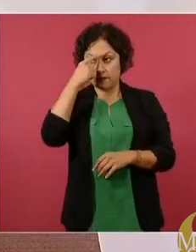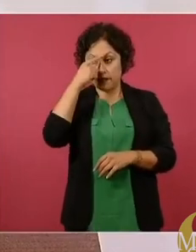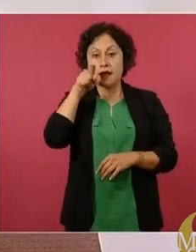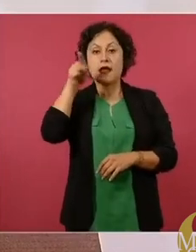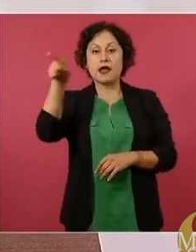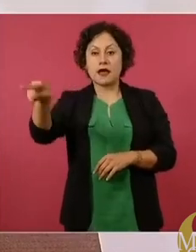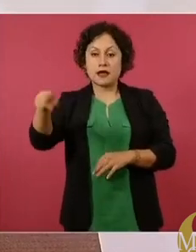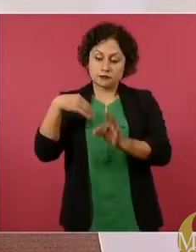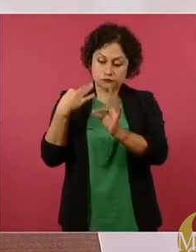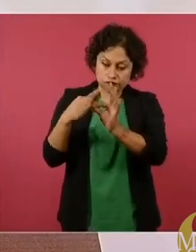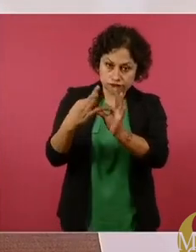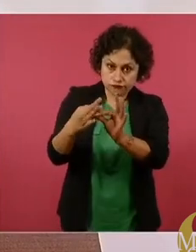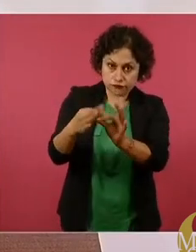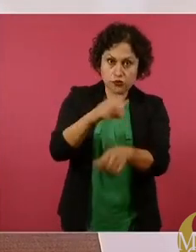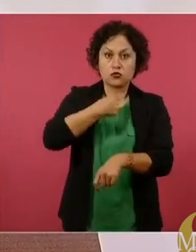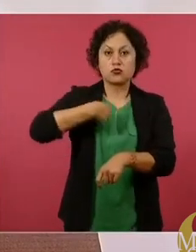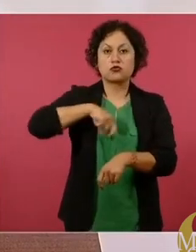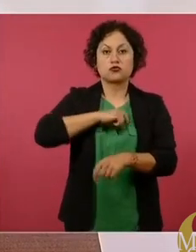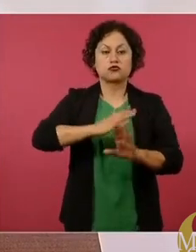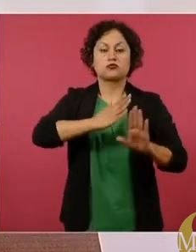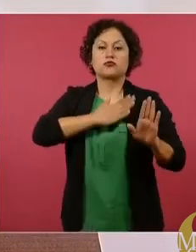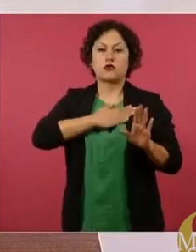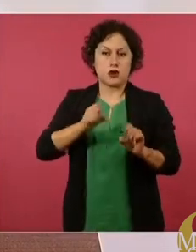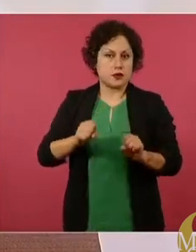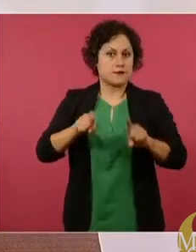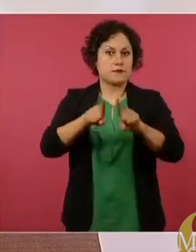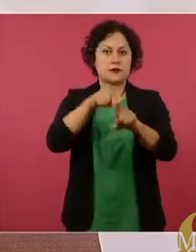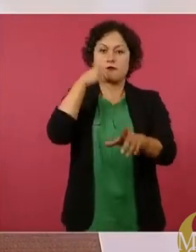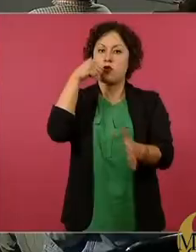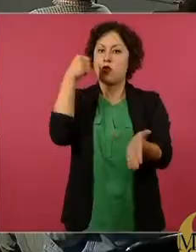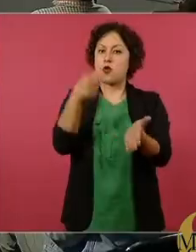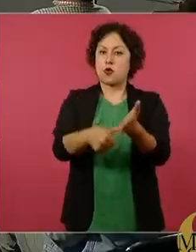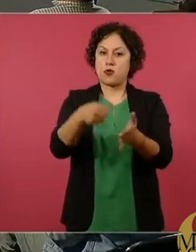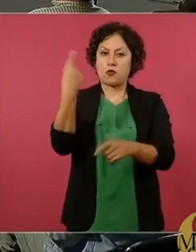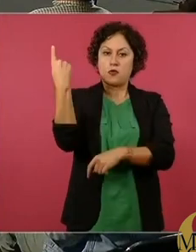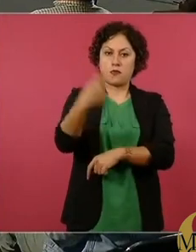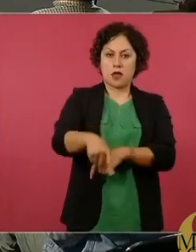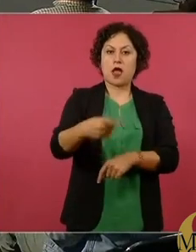cumplir, y también el decreto como quedamos.